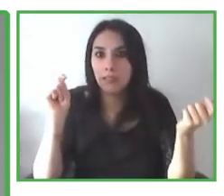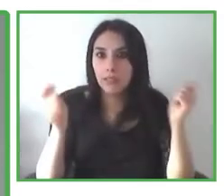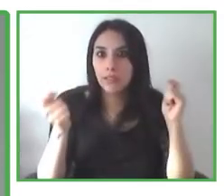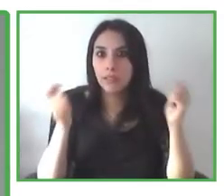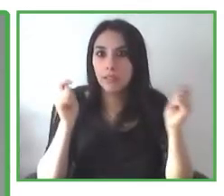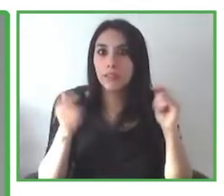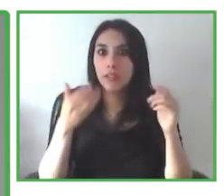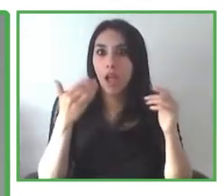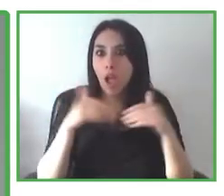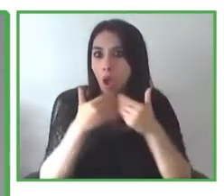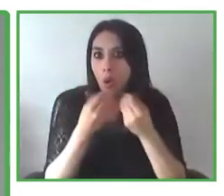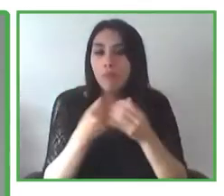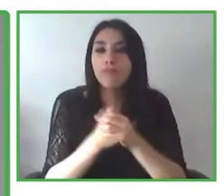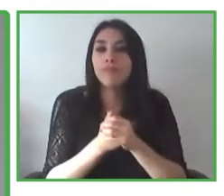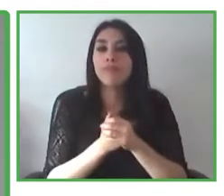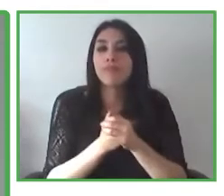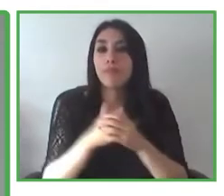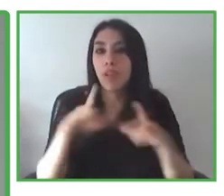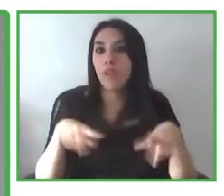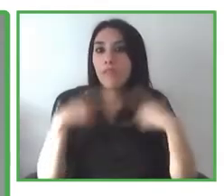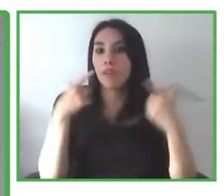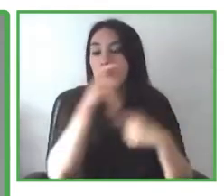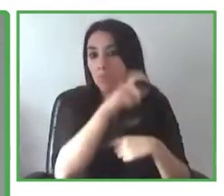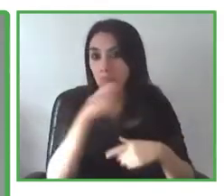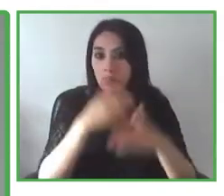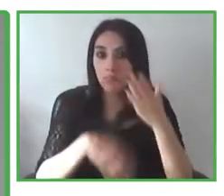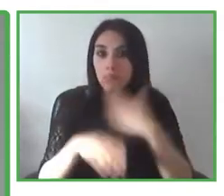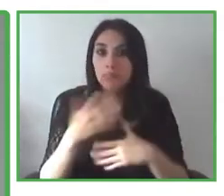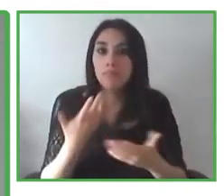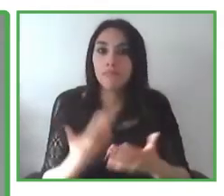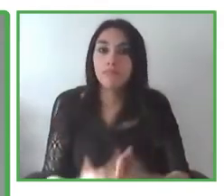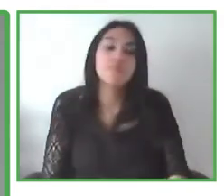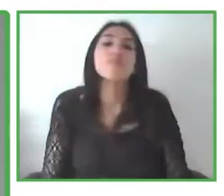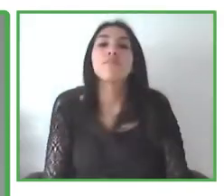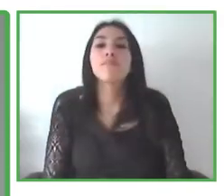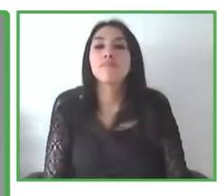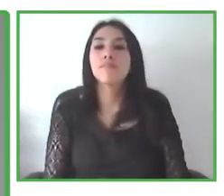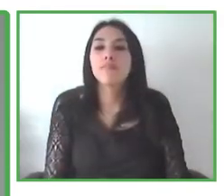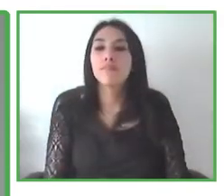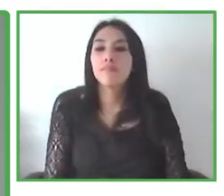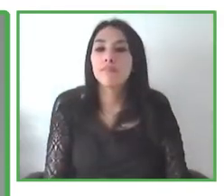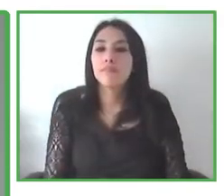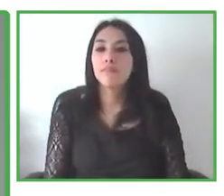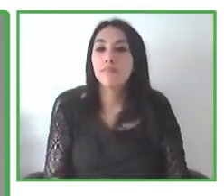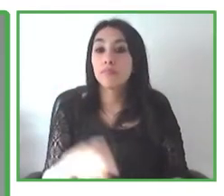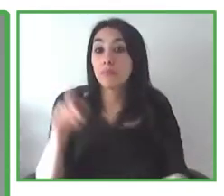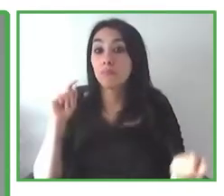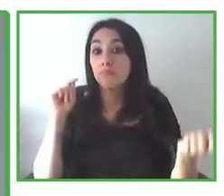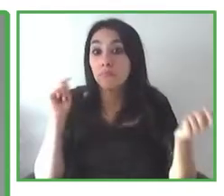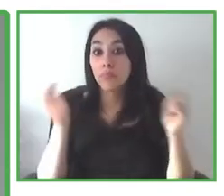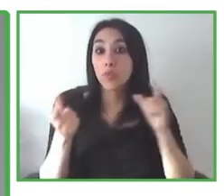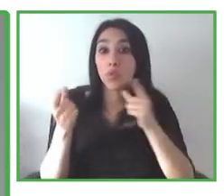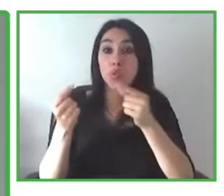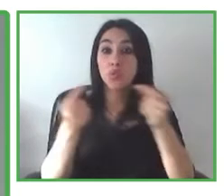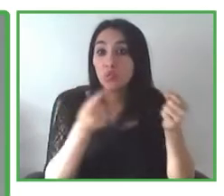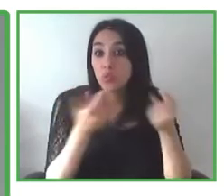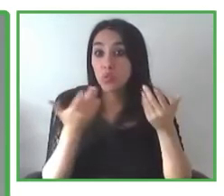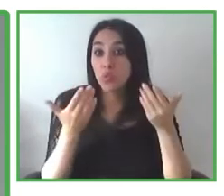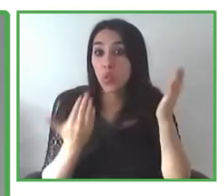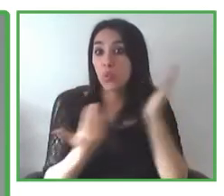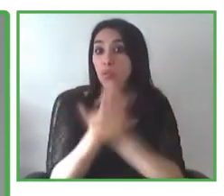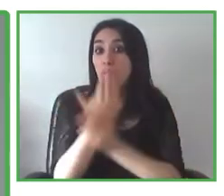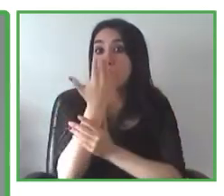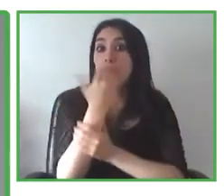personas con discapacidad, cambio al crear innovación, cambio al mirar prácticas y políticas innovadoras,